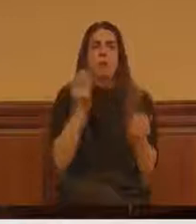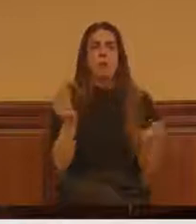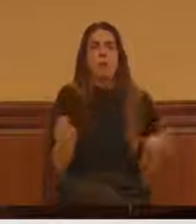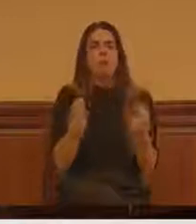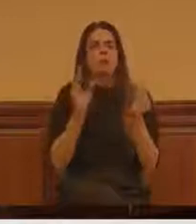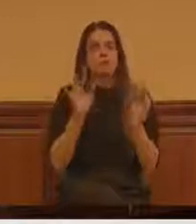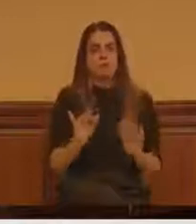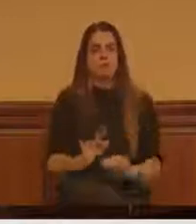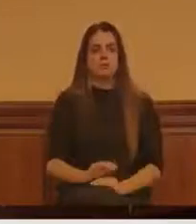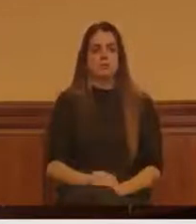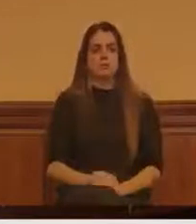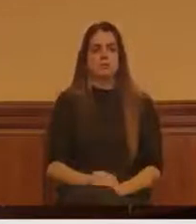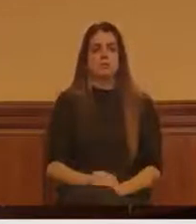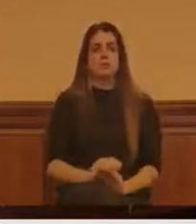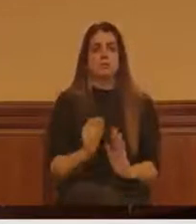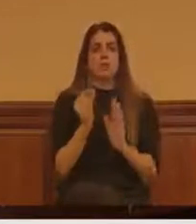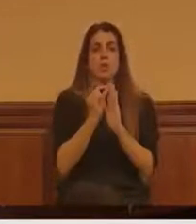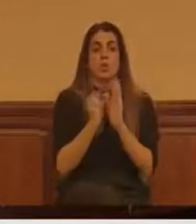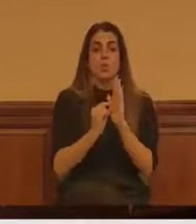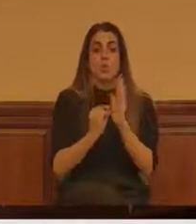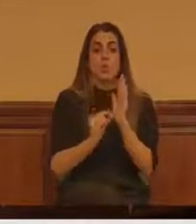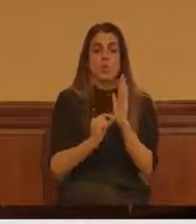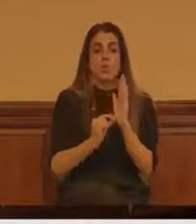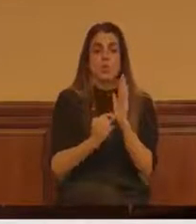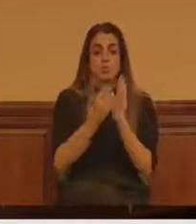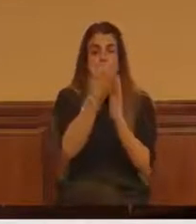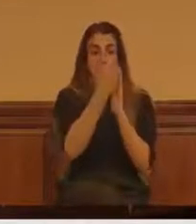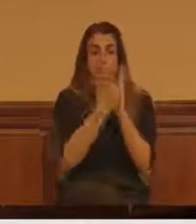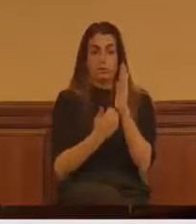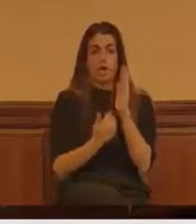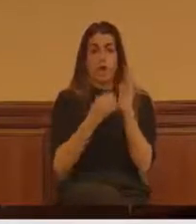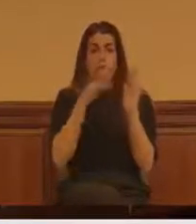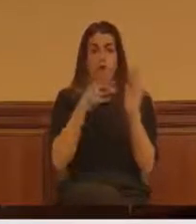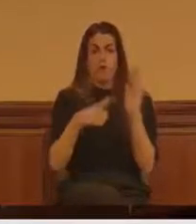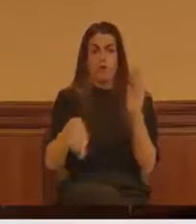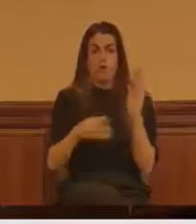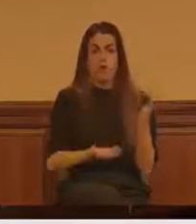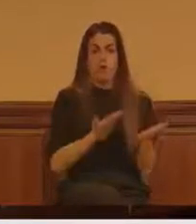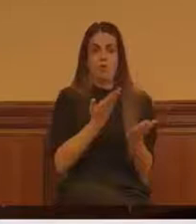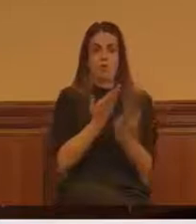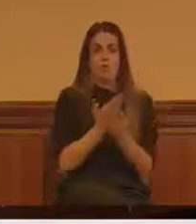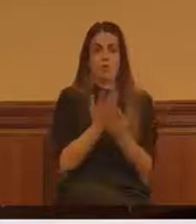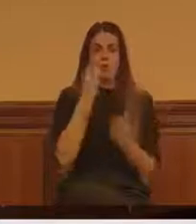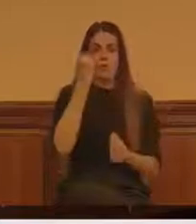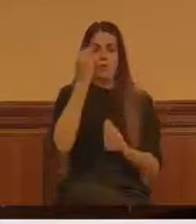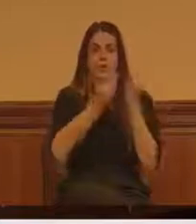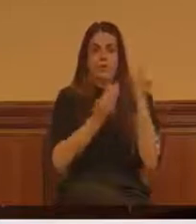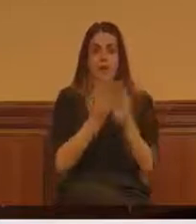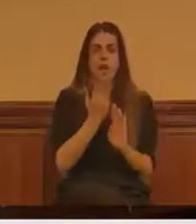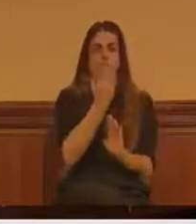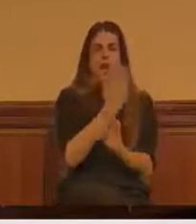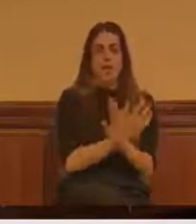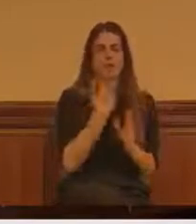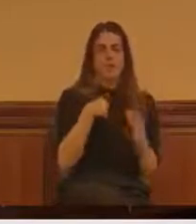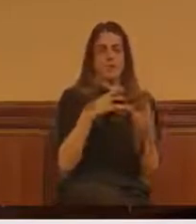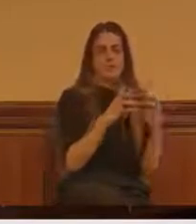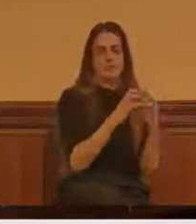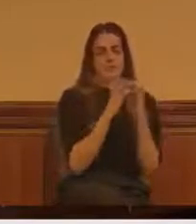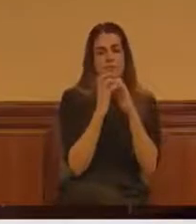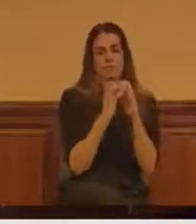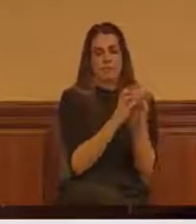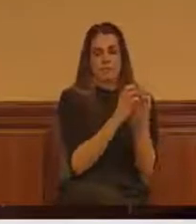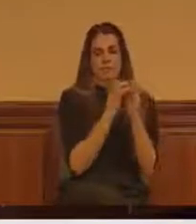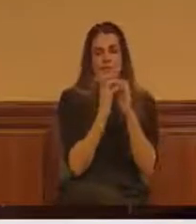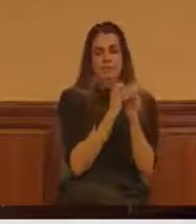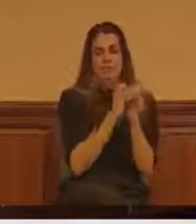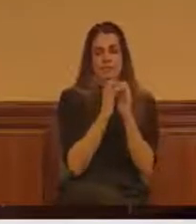Muchos de los puntos que ustedes plantean en su moción ya han sido tratados anteriormente, incluso se ha